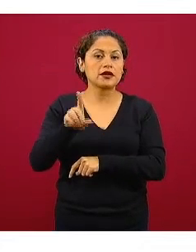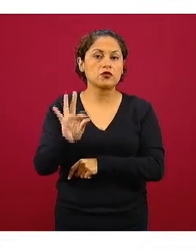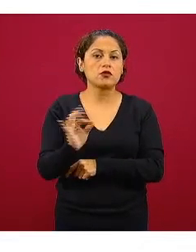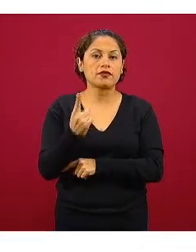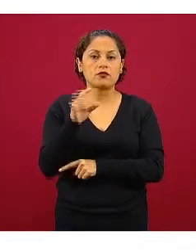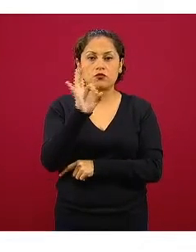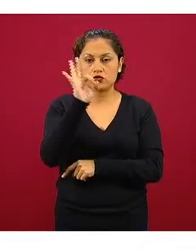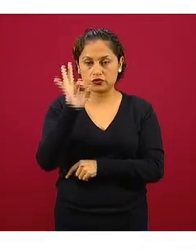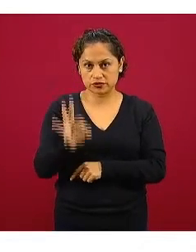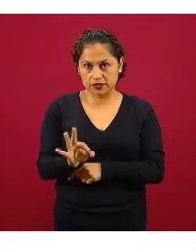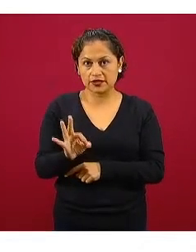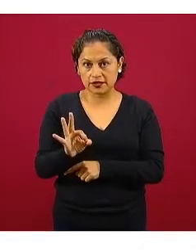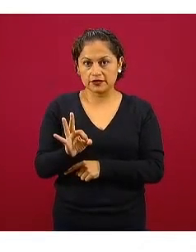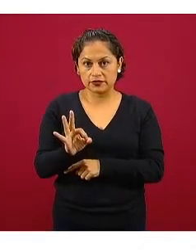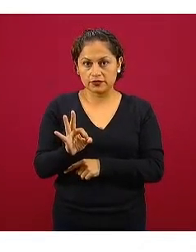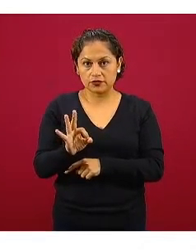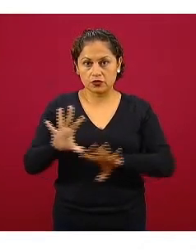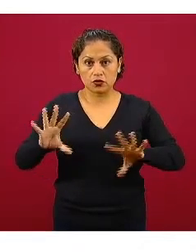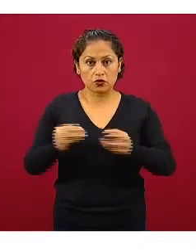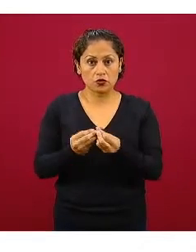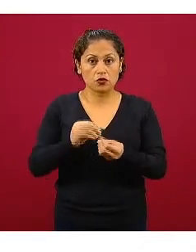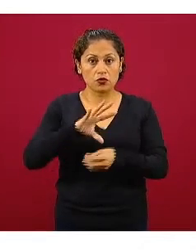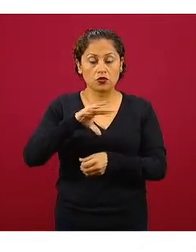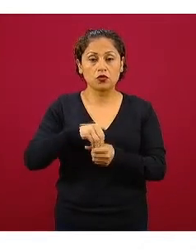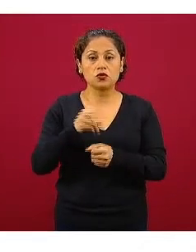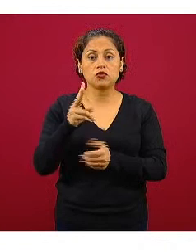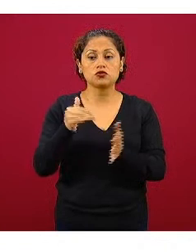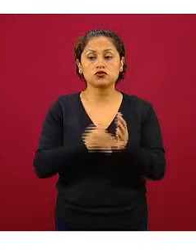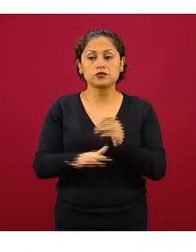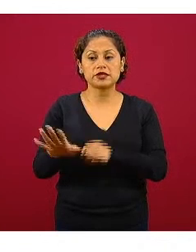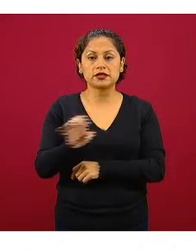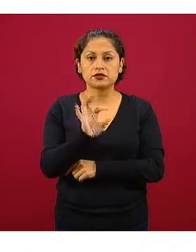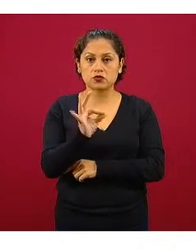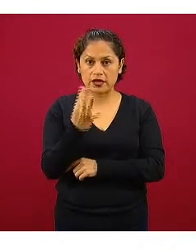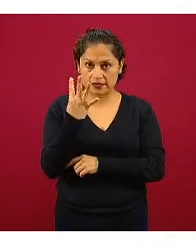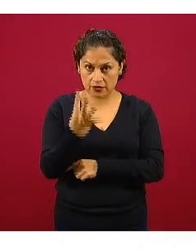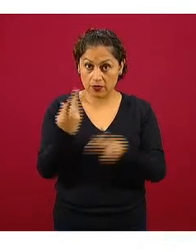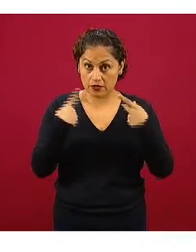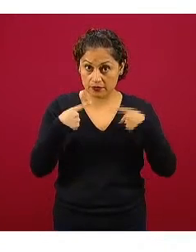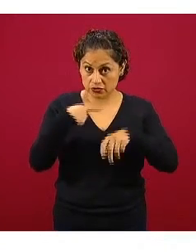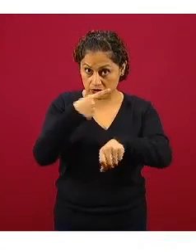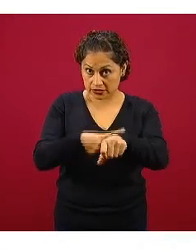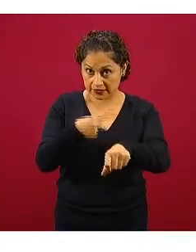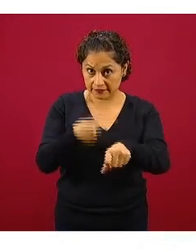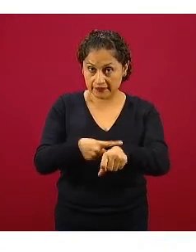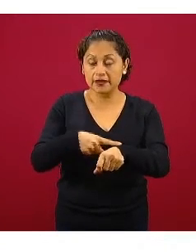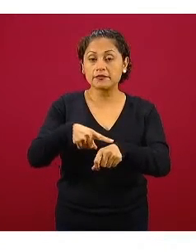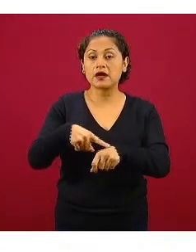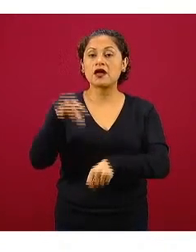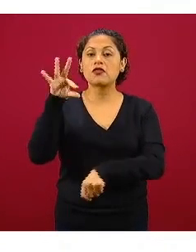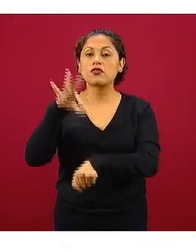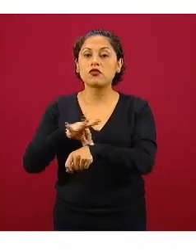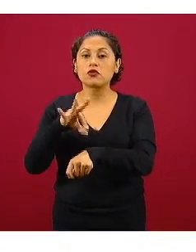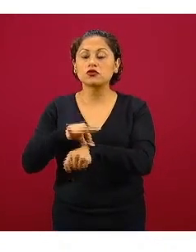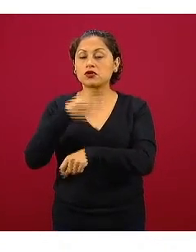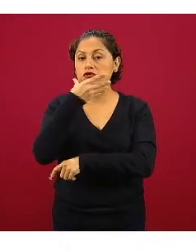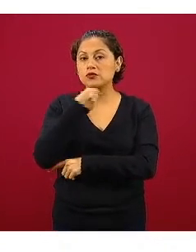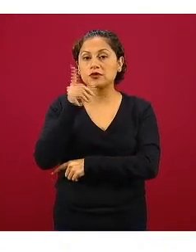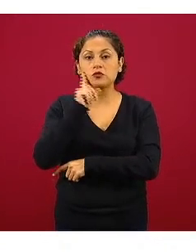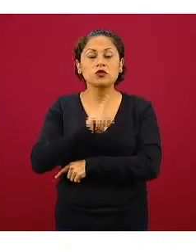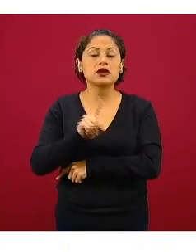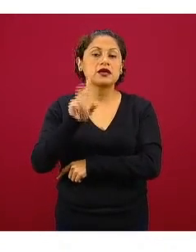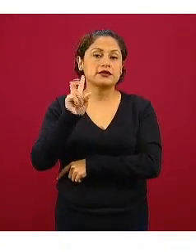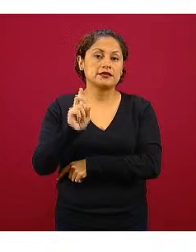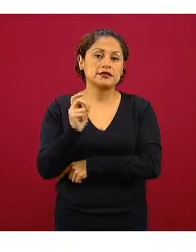% de los 8.544 personas afectadas médicas y médicos son 37